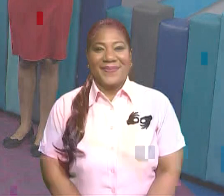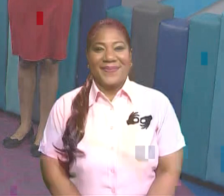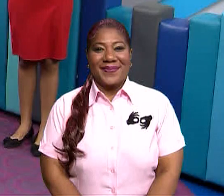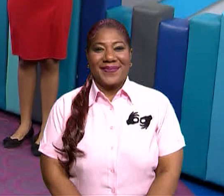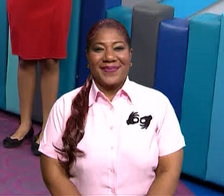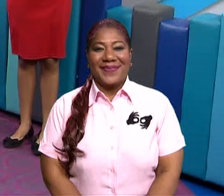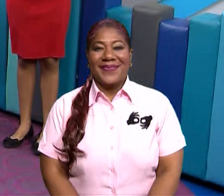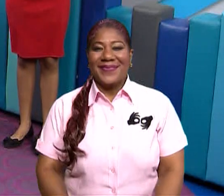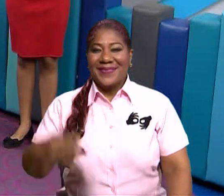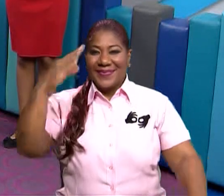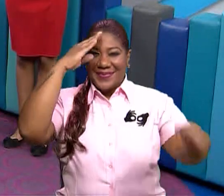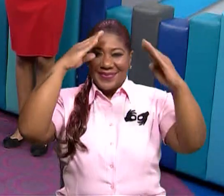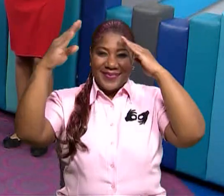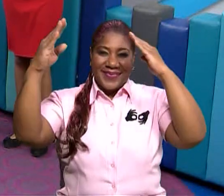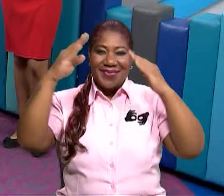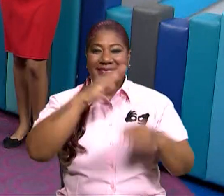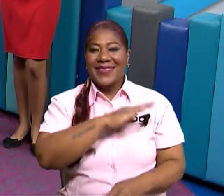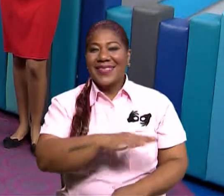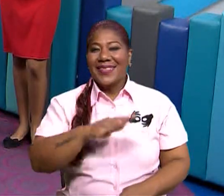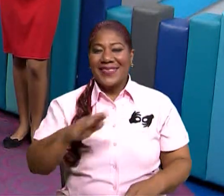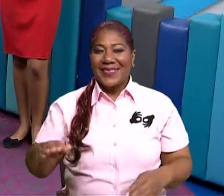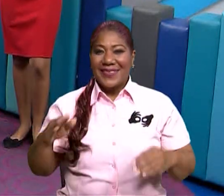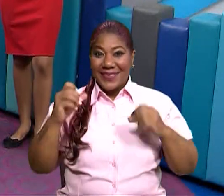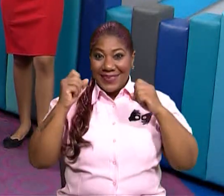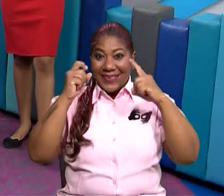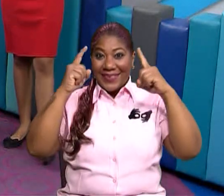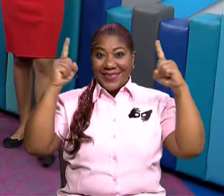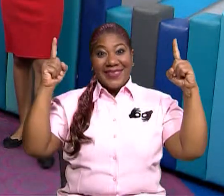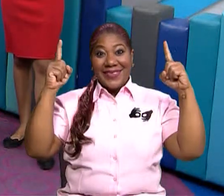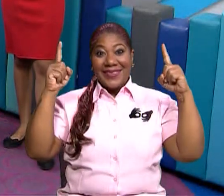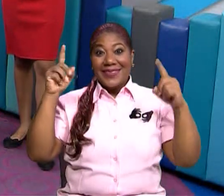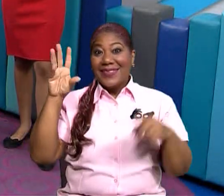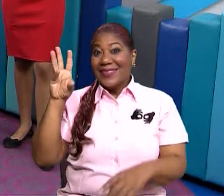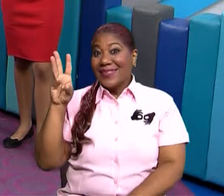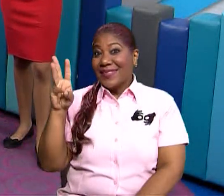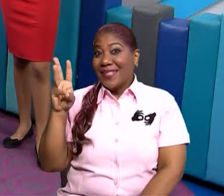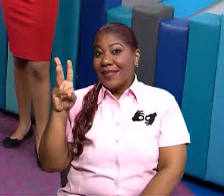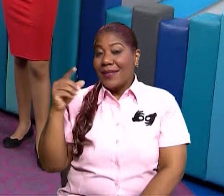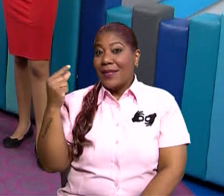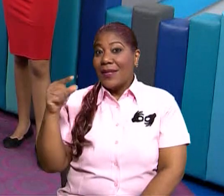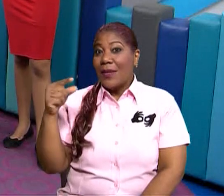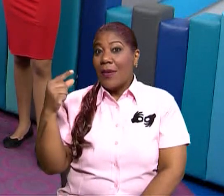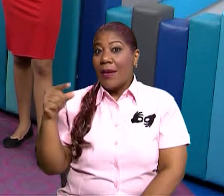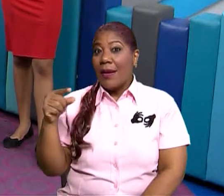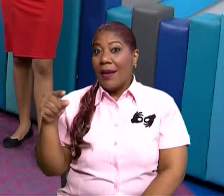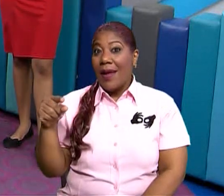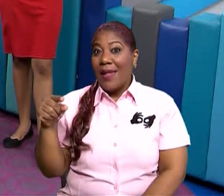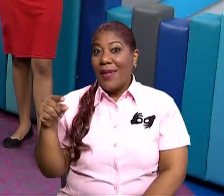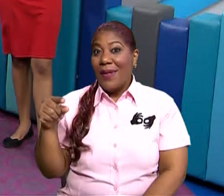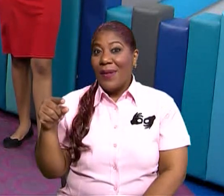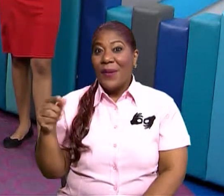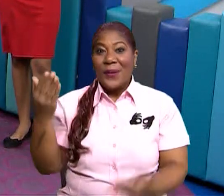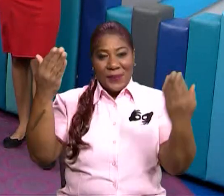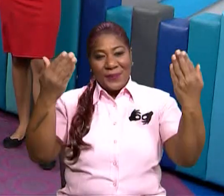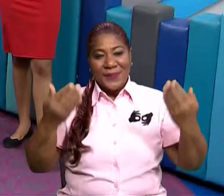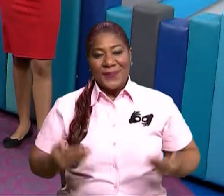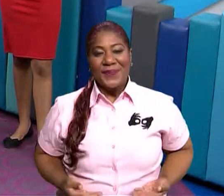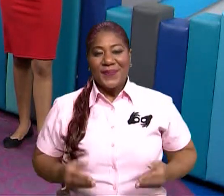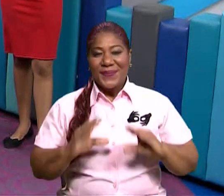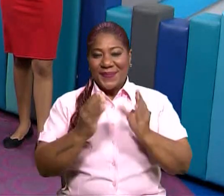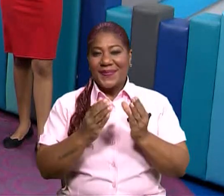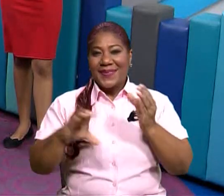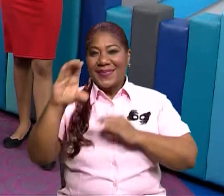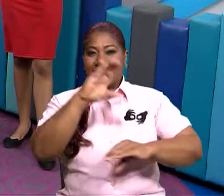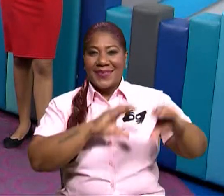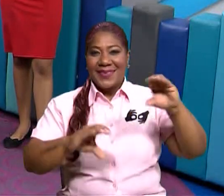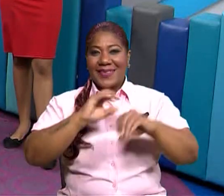Hola, nuestros descubridores de sexto grado. Bienvenido a la clase de... Ciencias